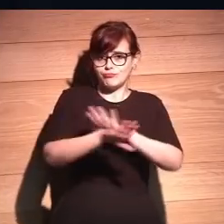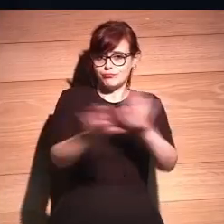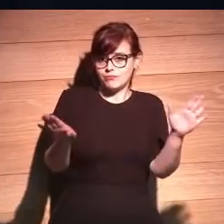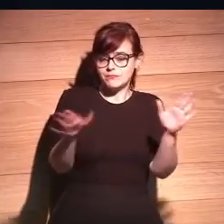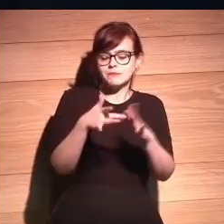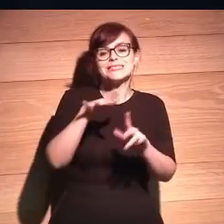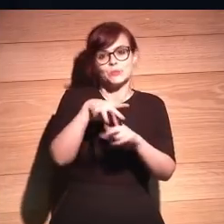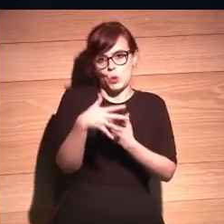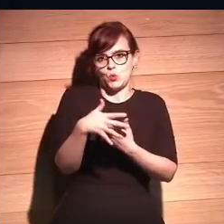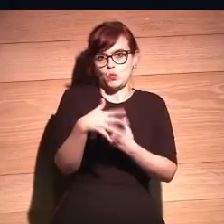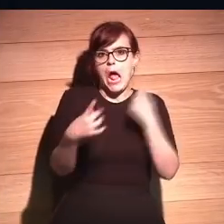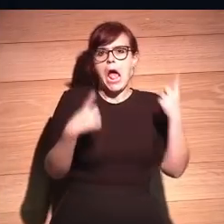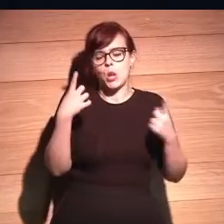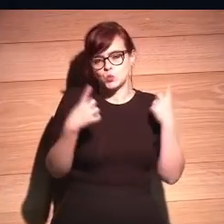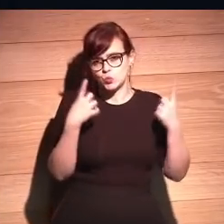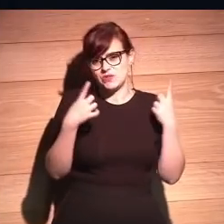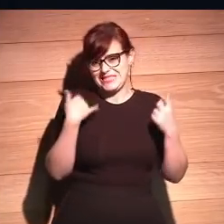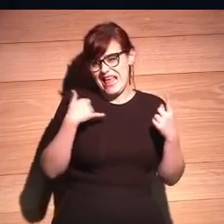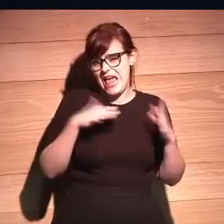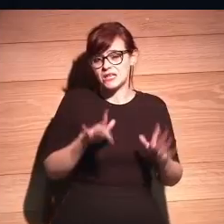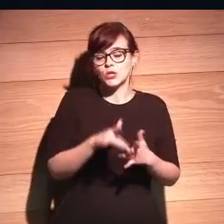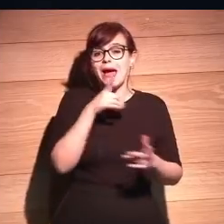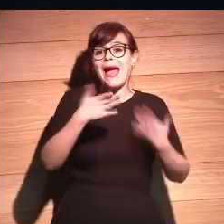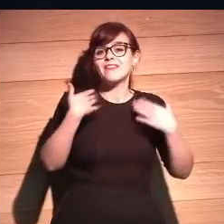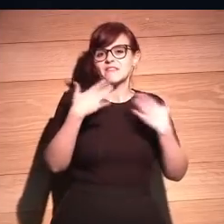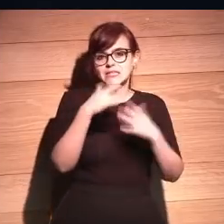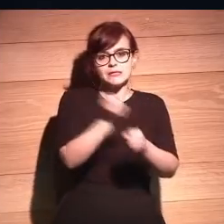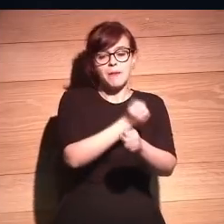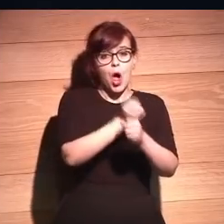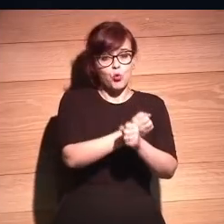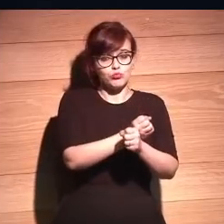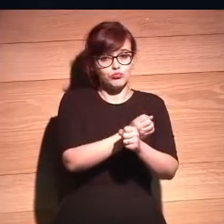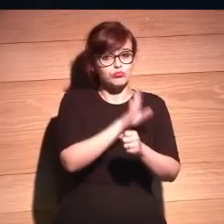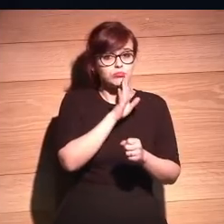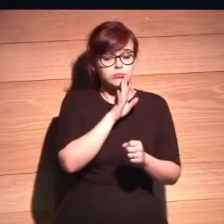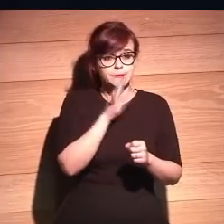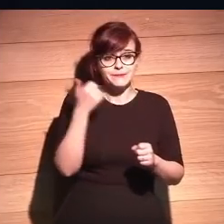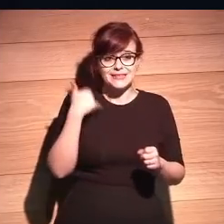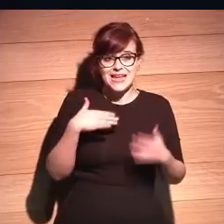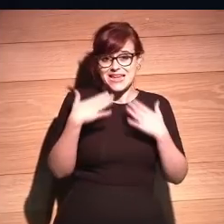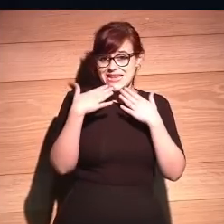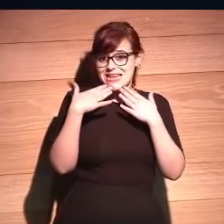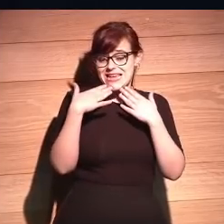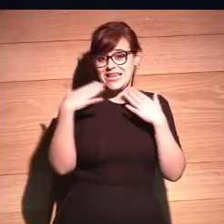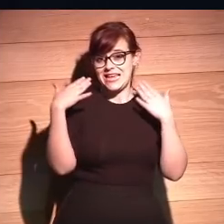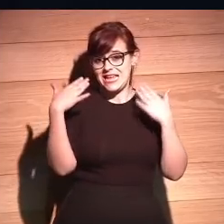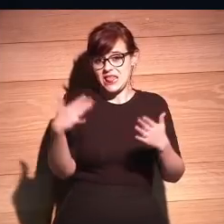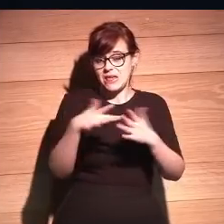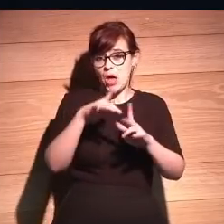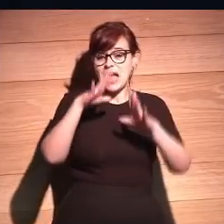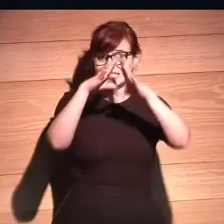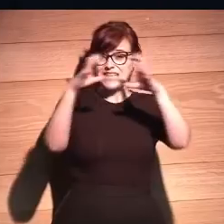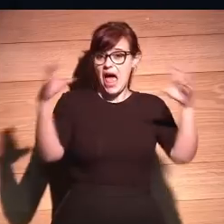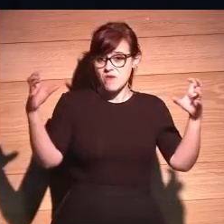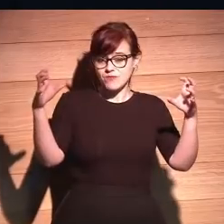Hay casos ya, el caso de las entrevistas de trabajo que ya no, a través de Skype,